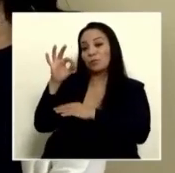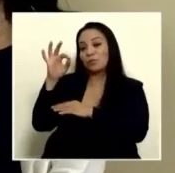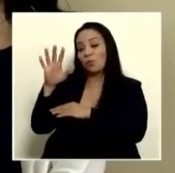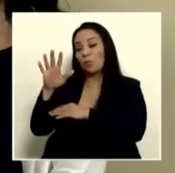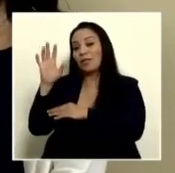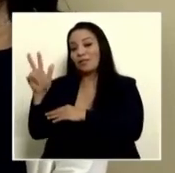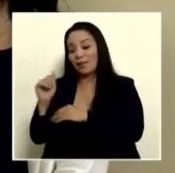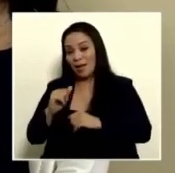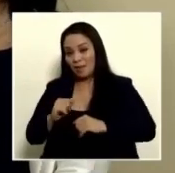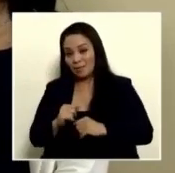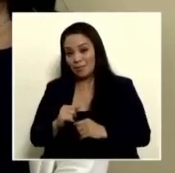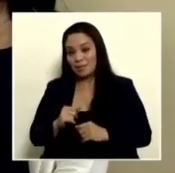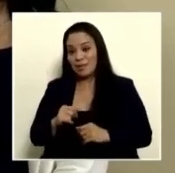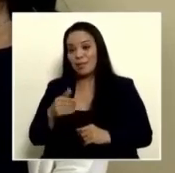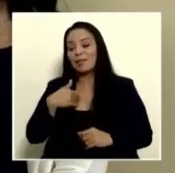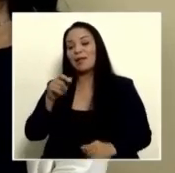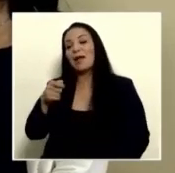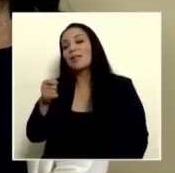televisión pagando